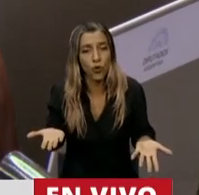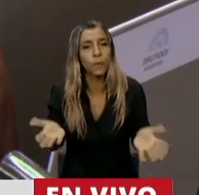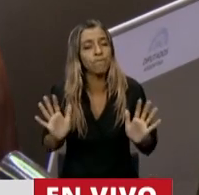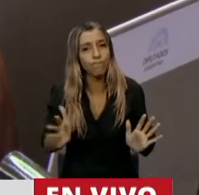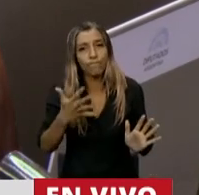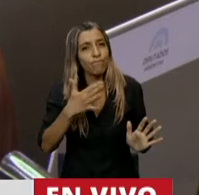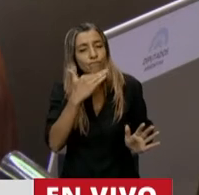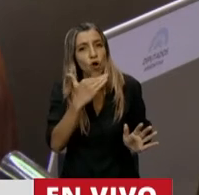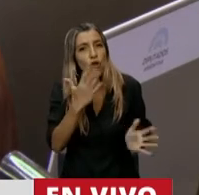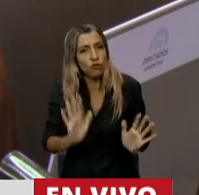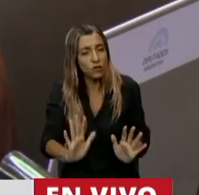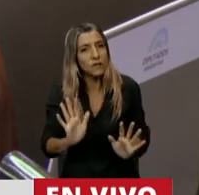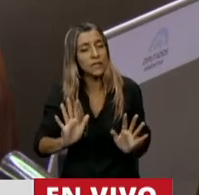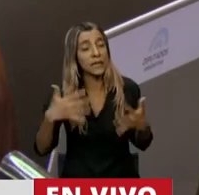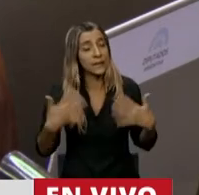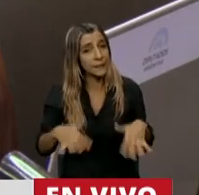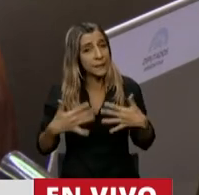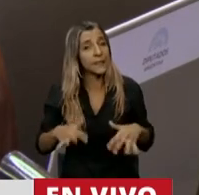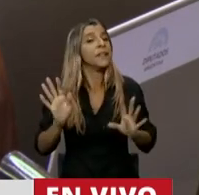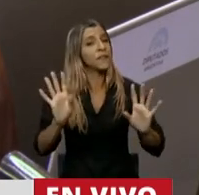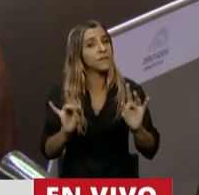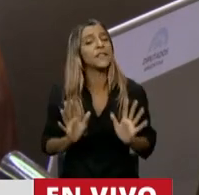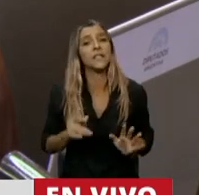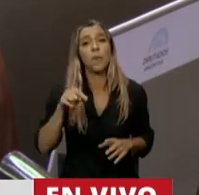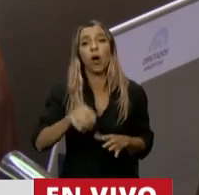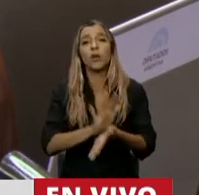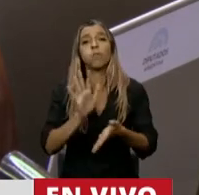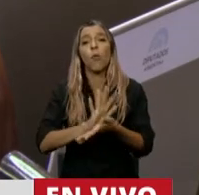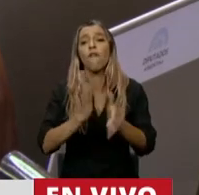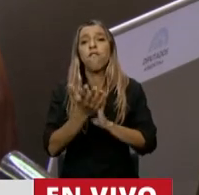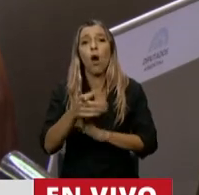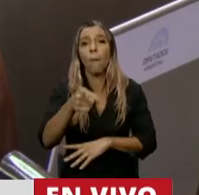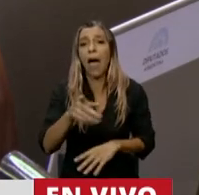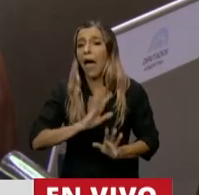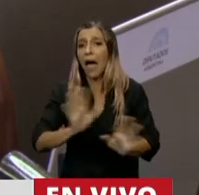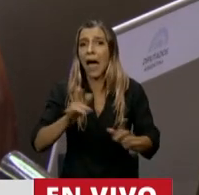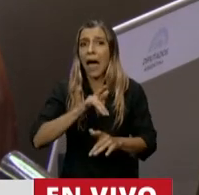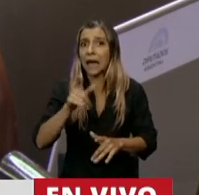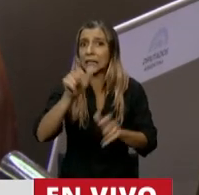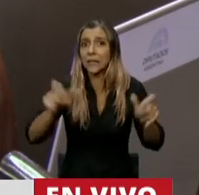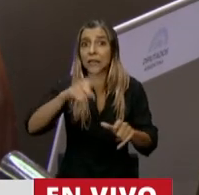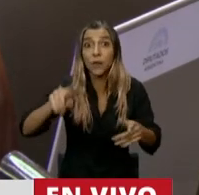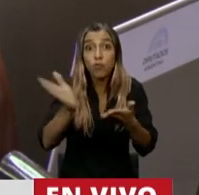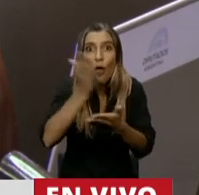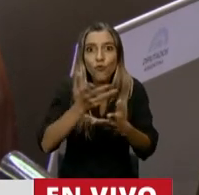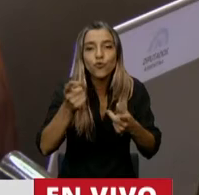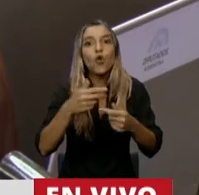Es una cachetada para ese productor que nos tiene que sacar adelante como país.